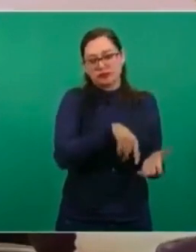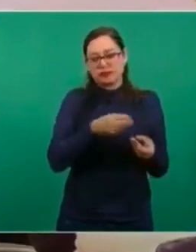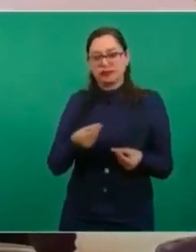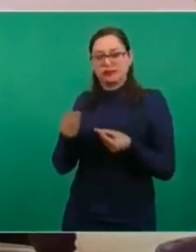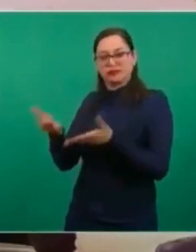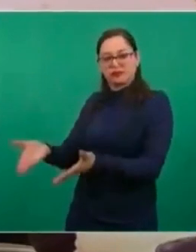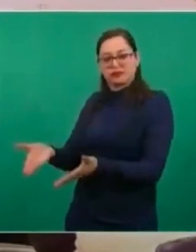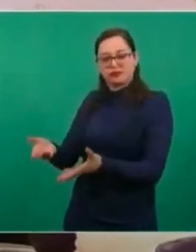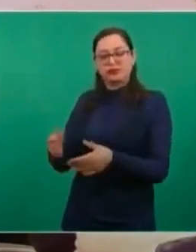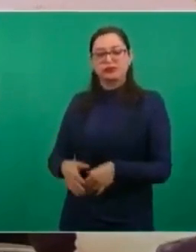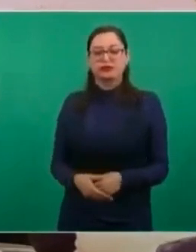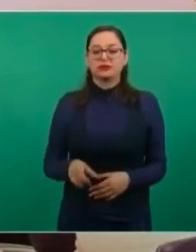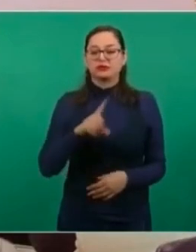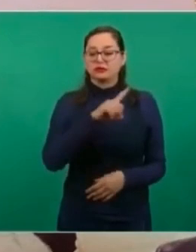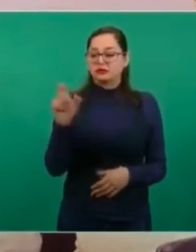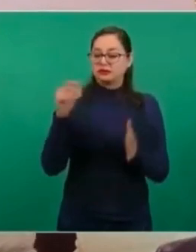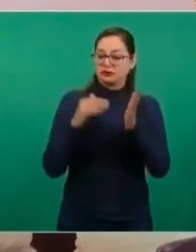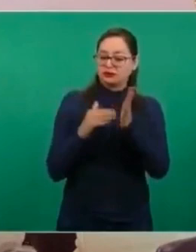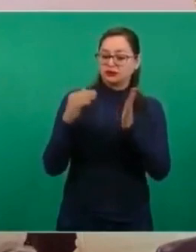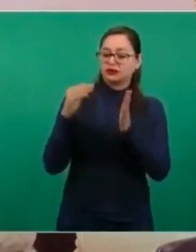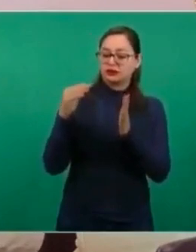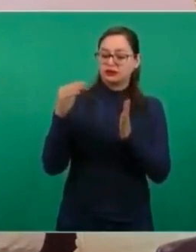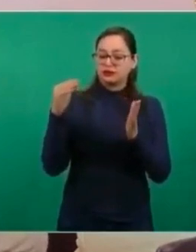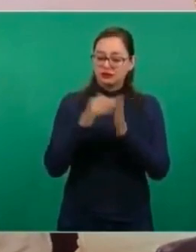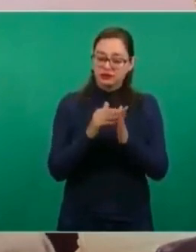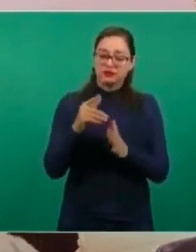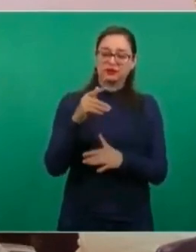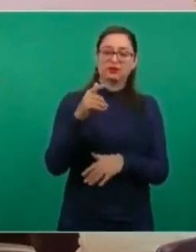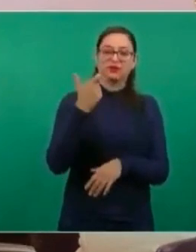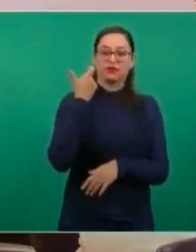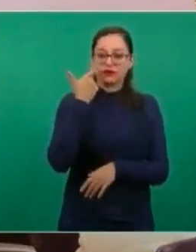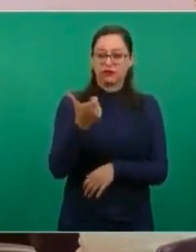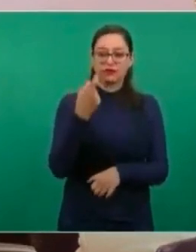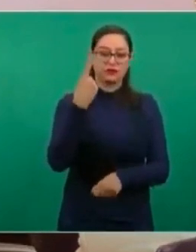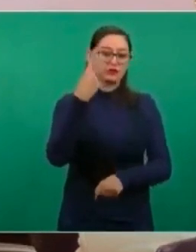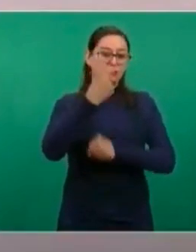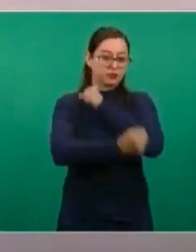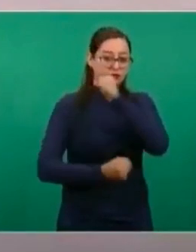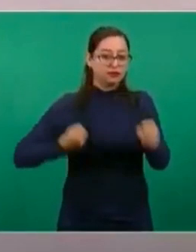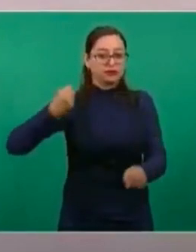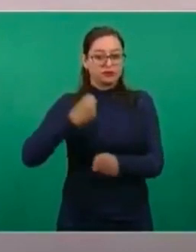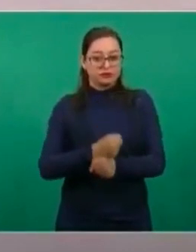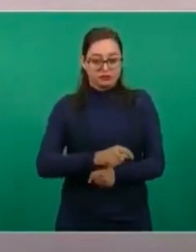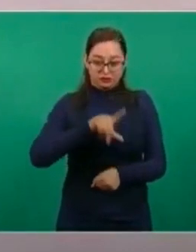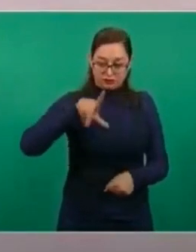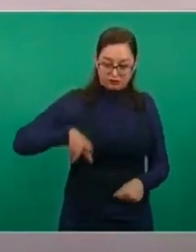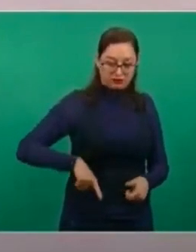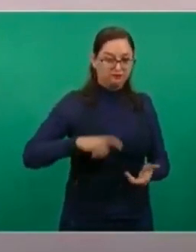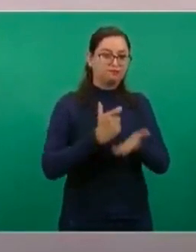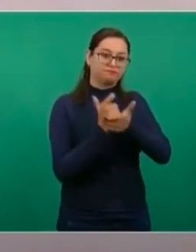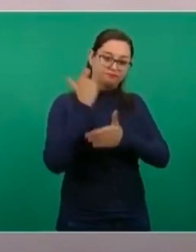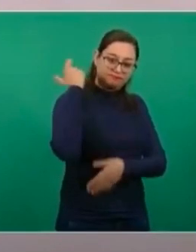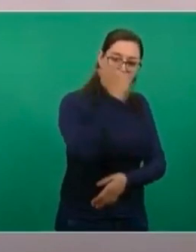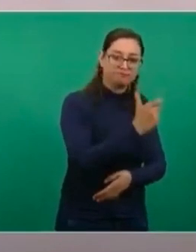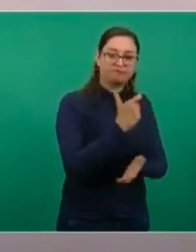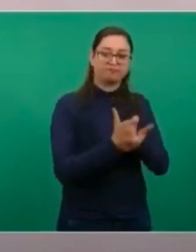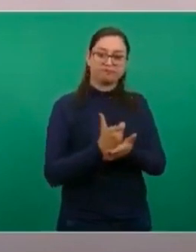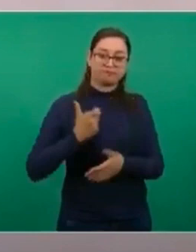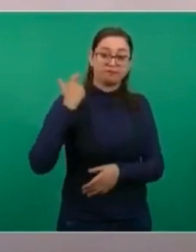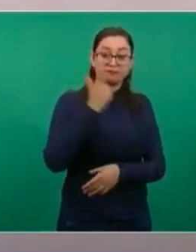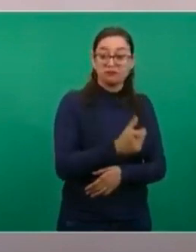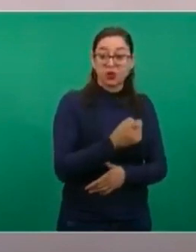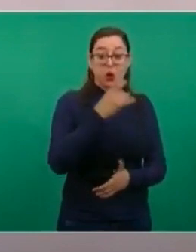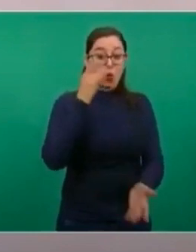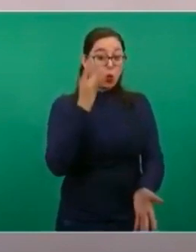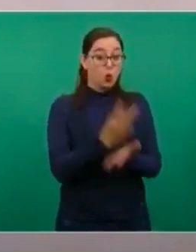casi 100 mil millones de pesos al año de medicamentos. Diez.